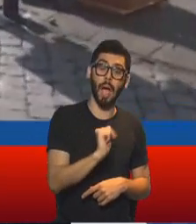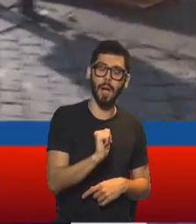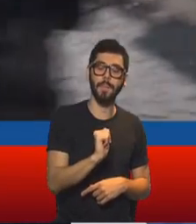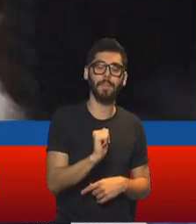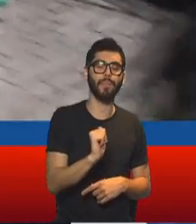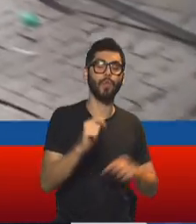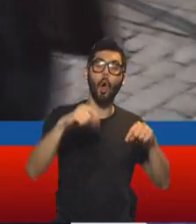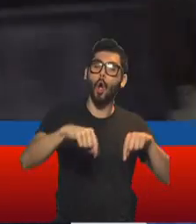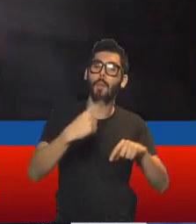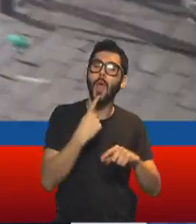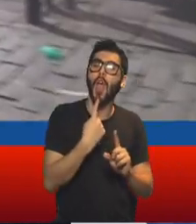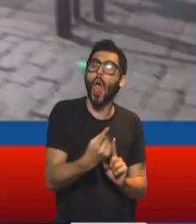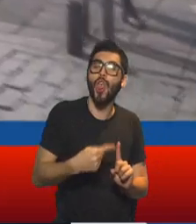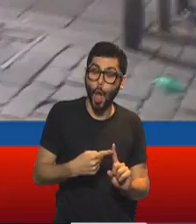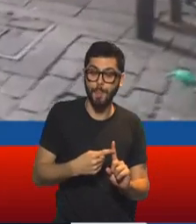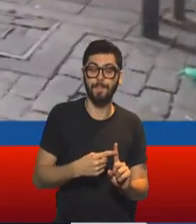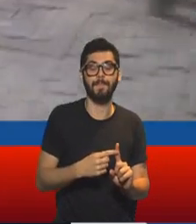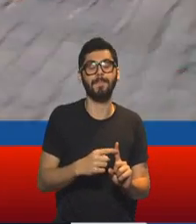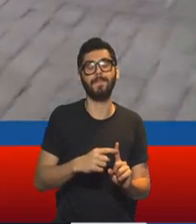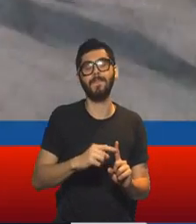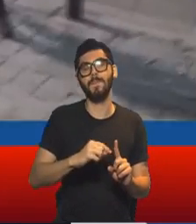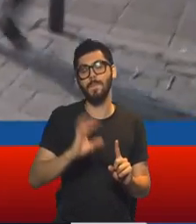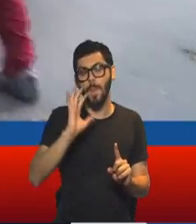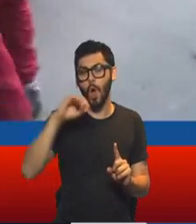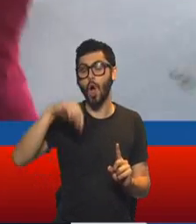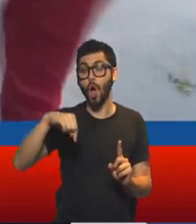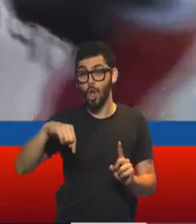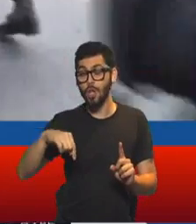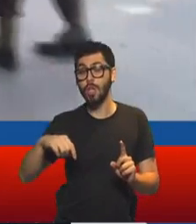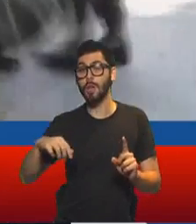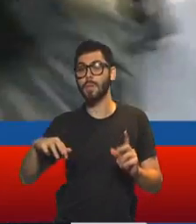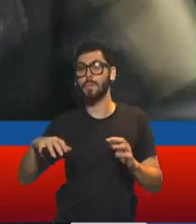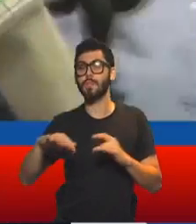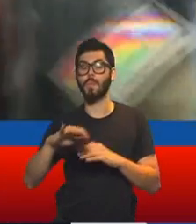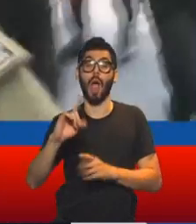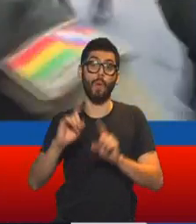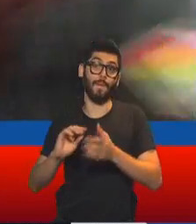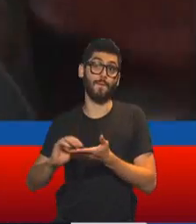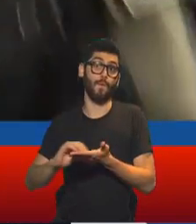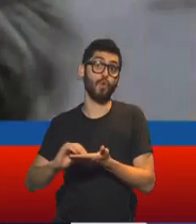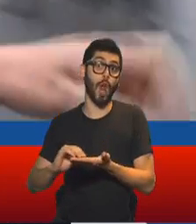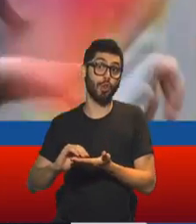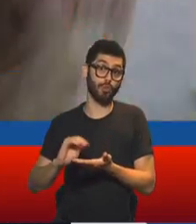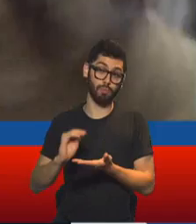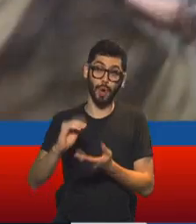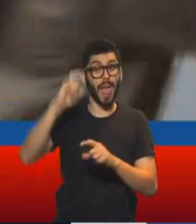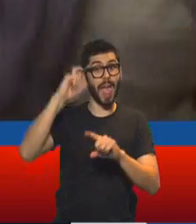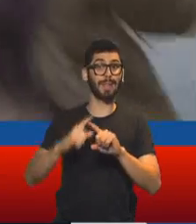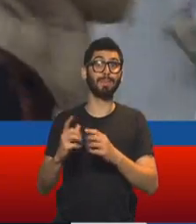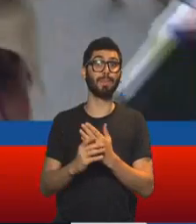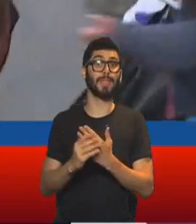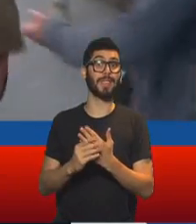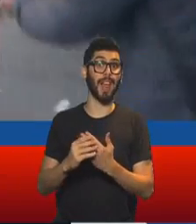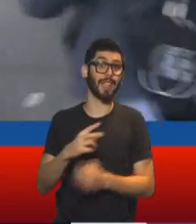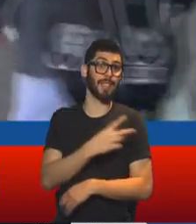dice que, a ver, porque una de las cosas que se empezó a hacer hoy, sobre todo a través de ex funcionarios, porque habló la ex ministra de seguridad, Patricia